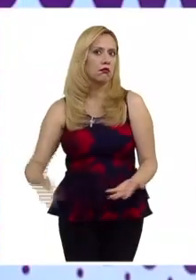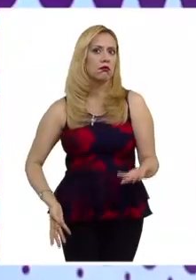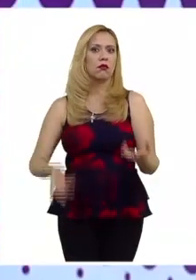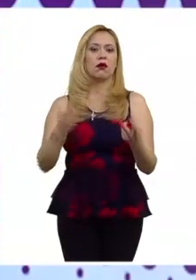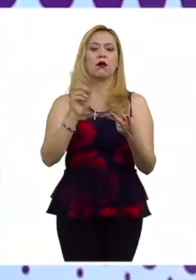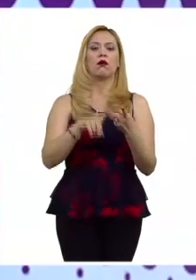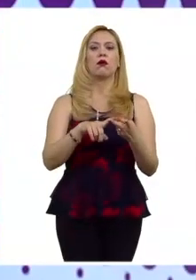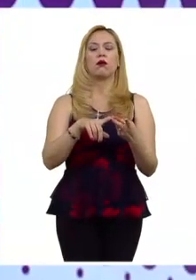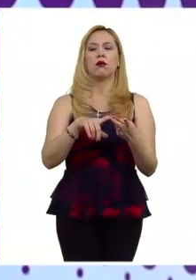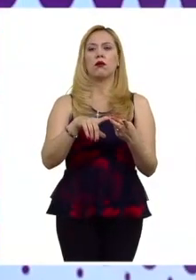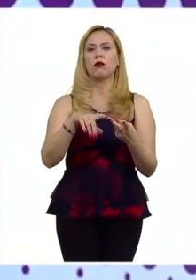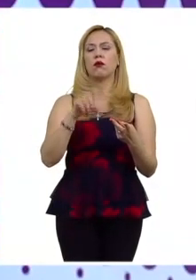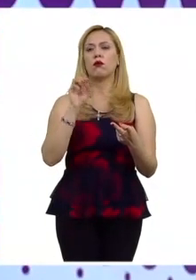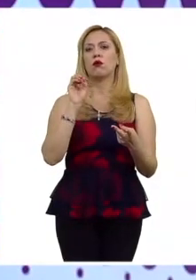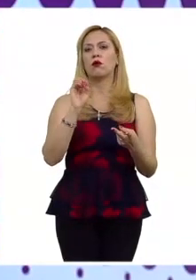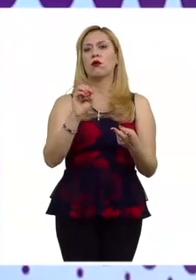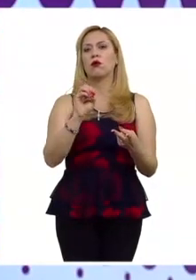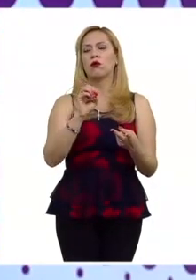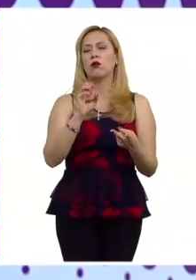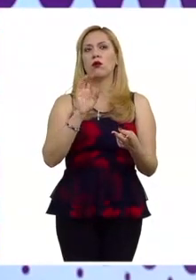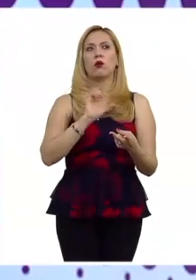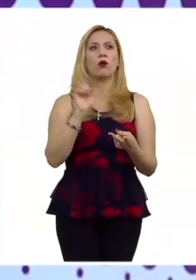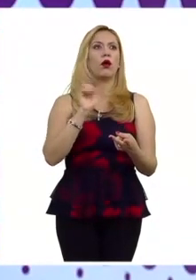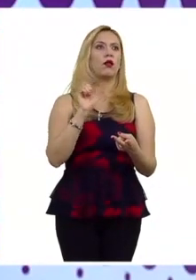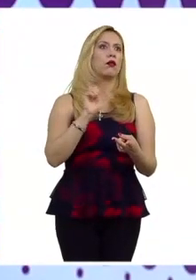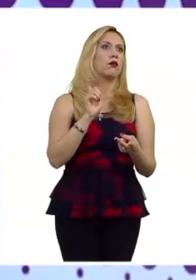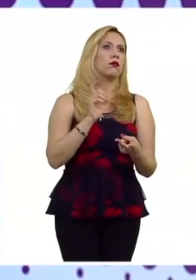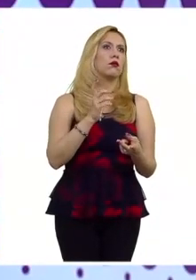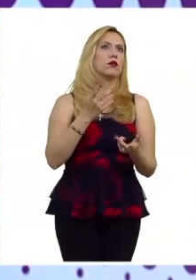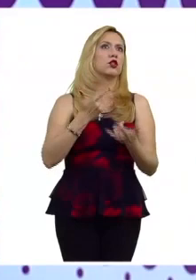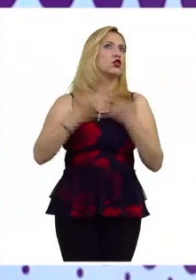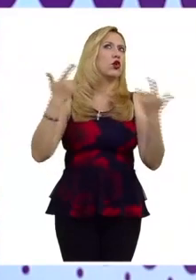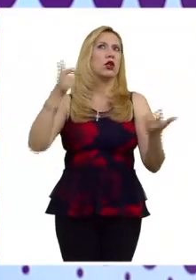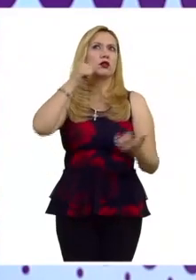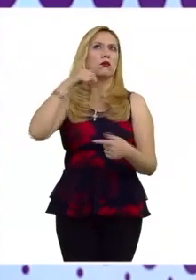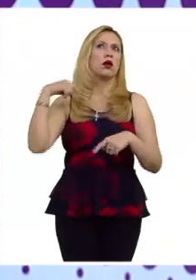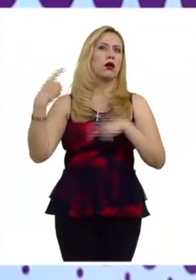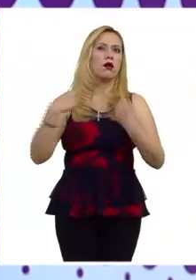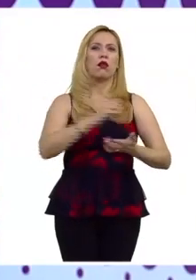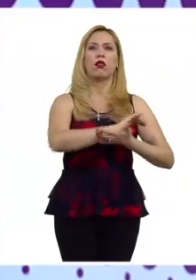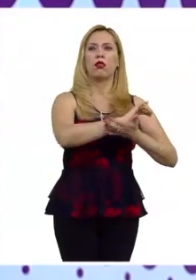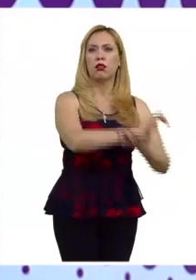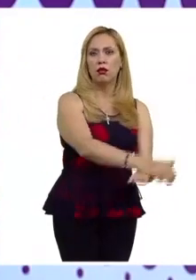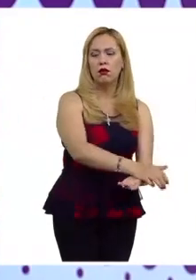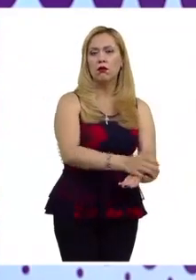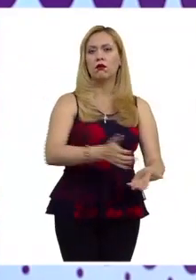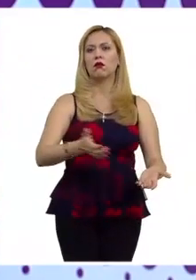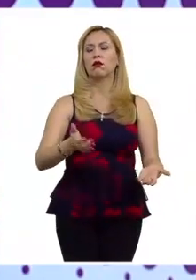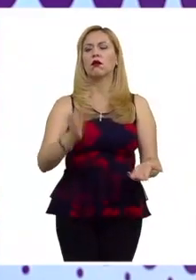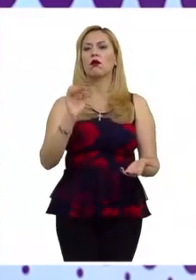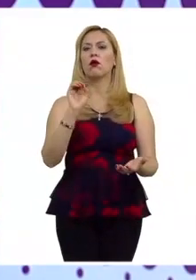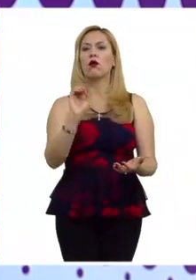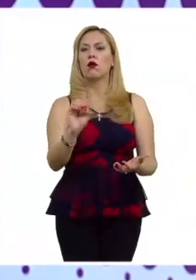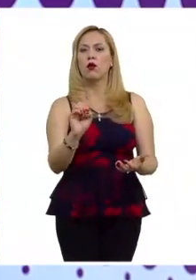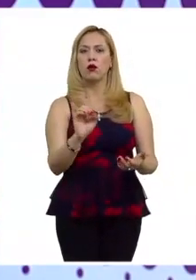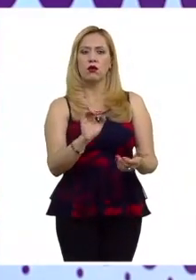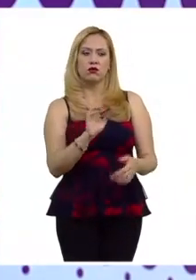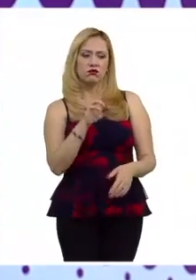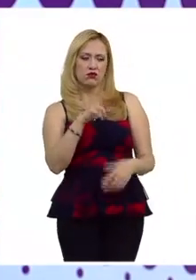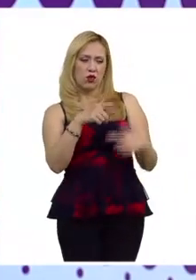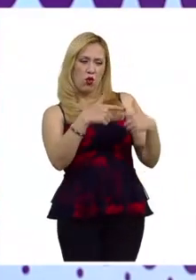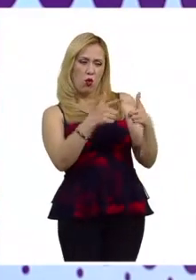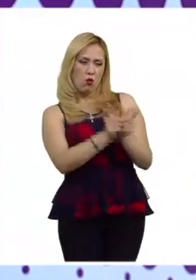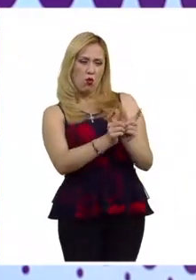otra característica puede ser cuando pues este va contra un grupo de lo que se llaman categorías sospechosas